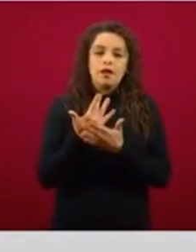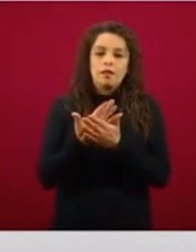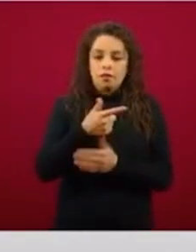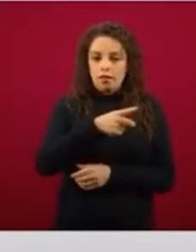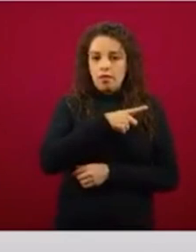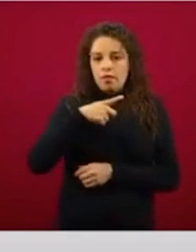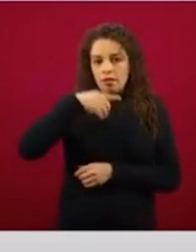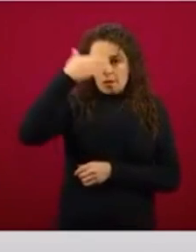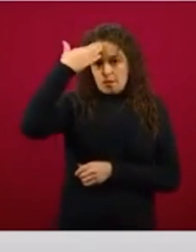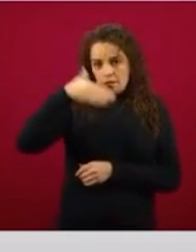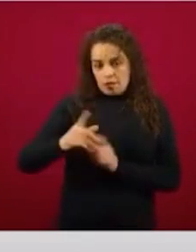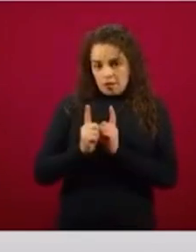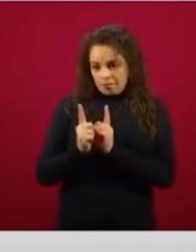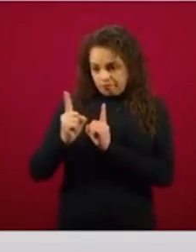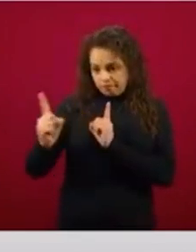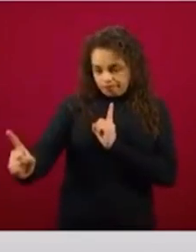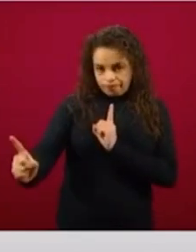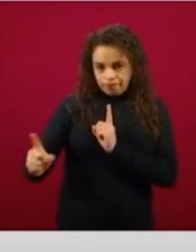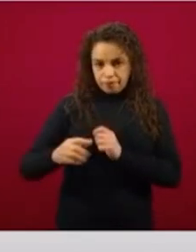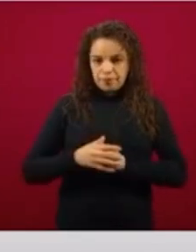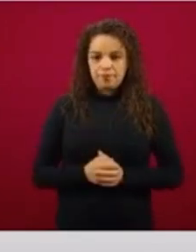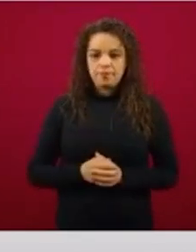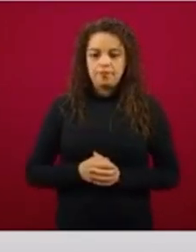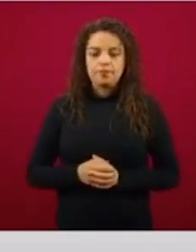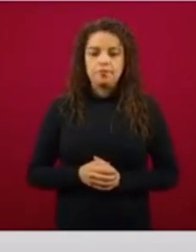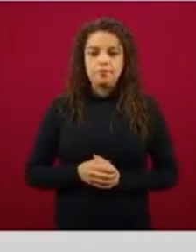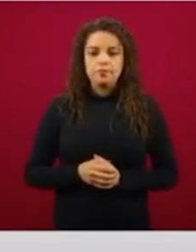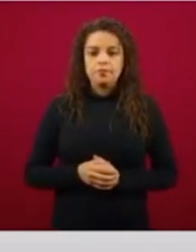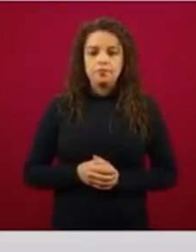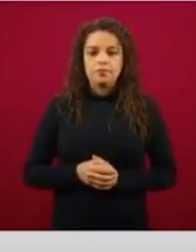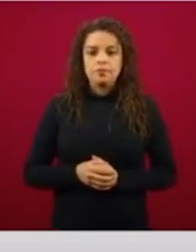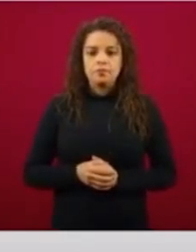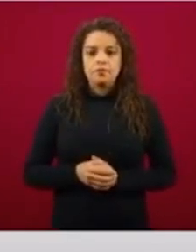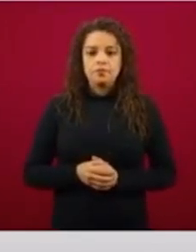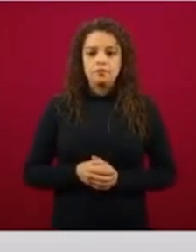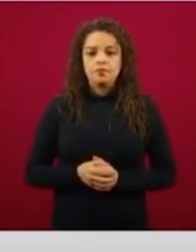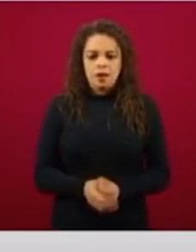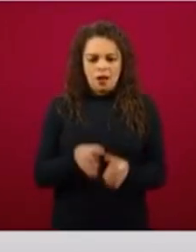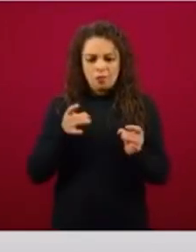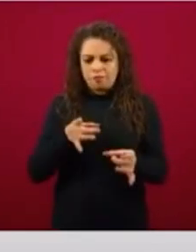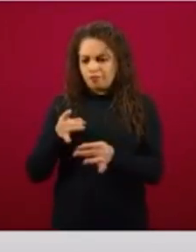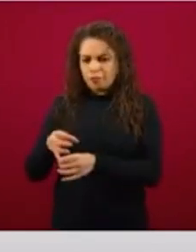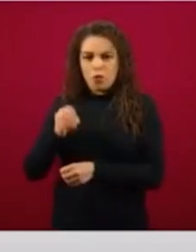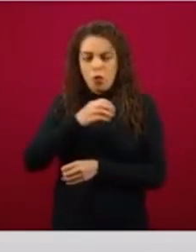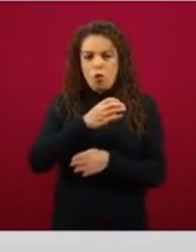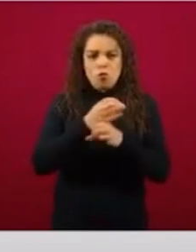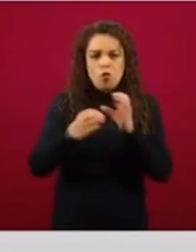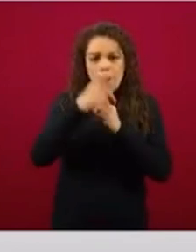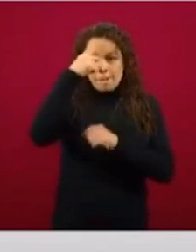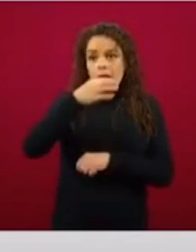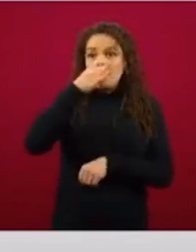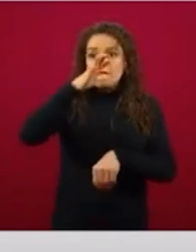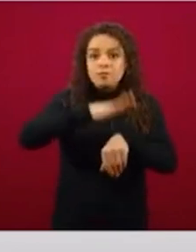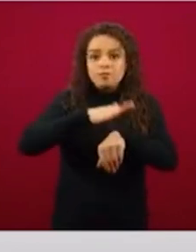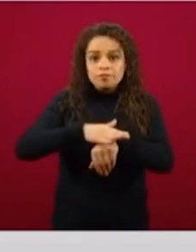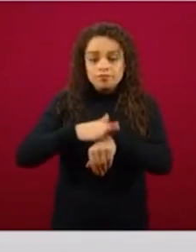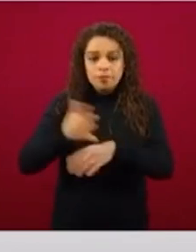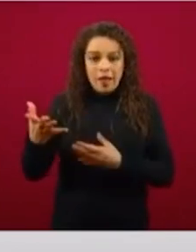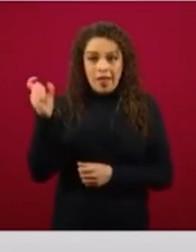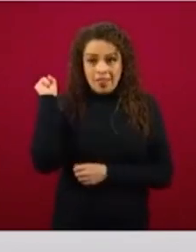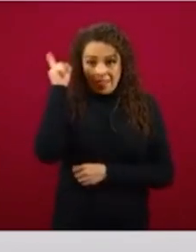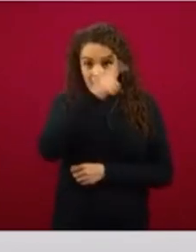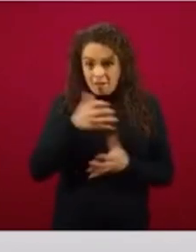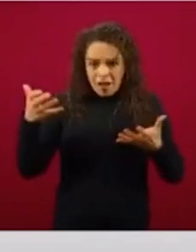el secretario Moctezuma. No son señaléticas o señalizaciones complejas, simplemente es delimitar el espacio